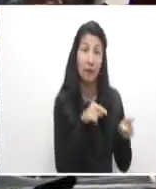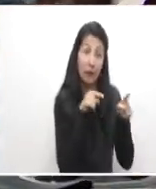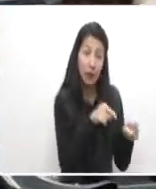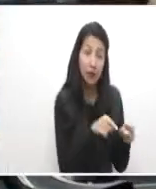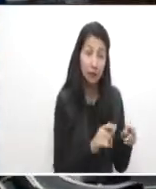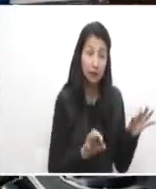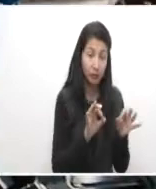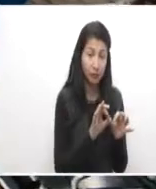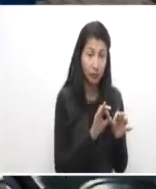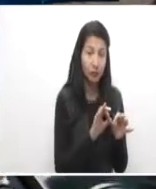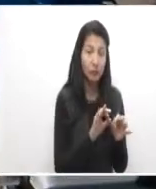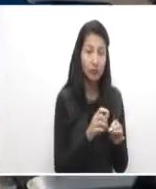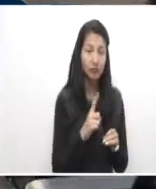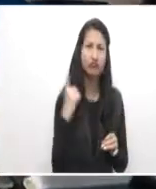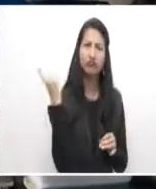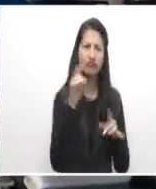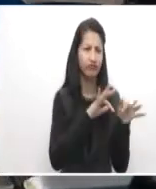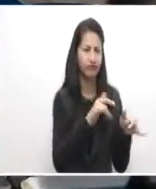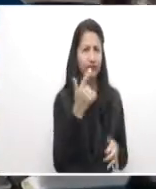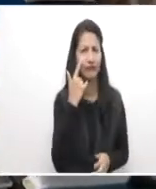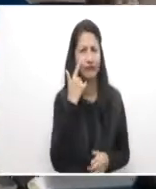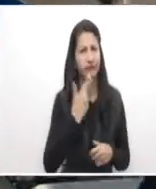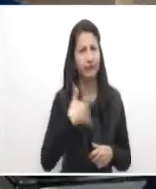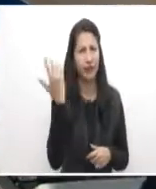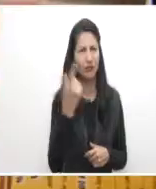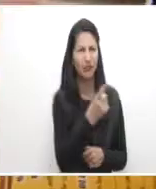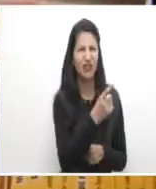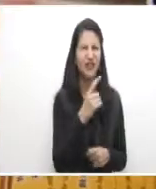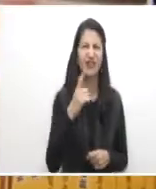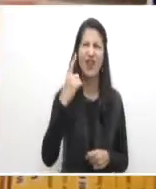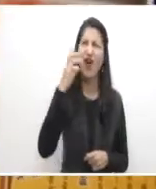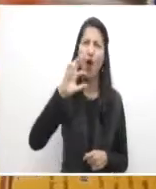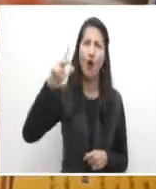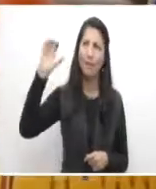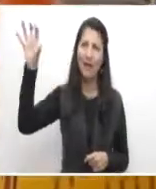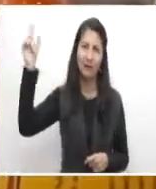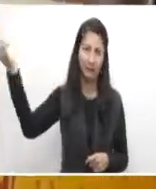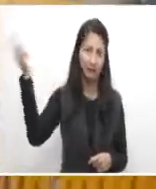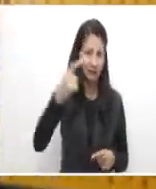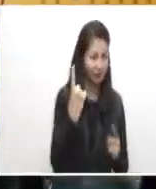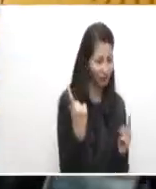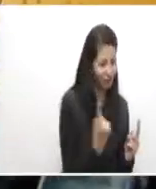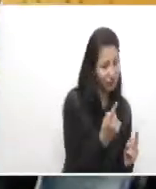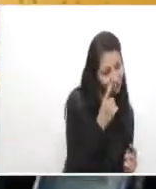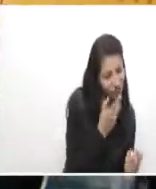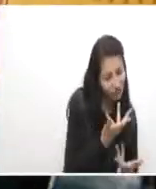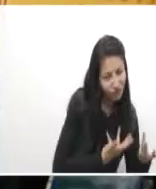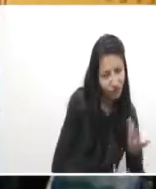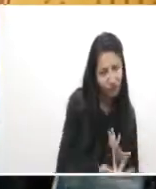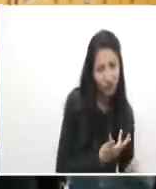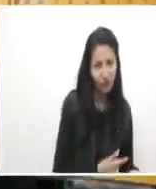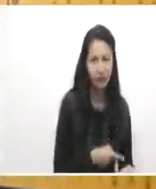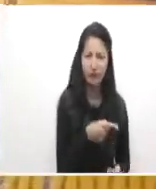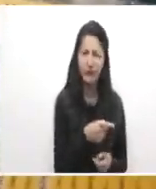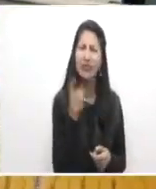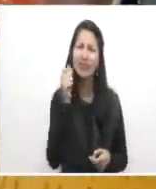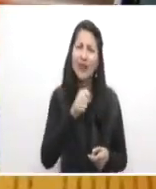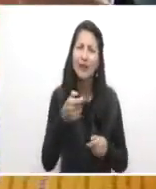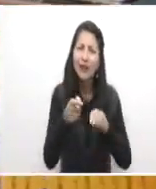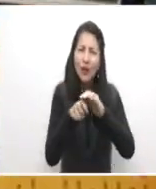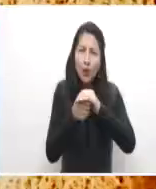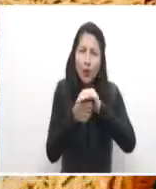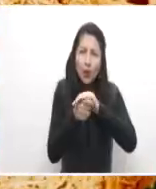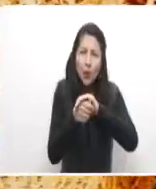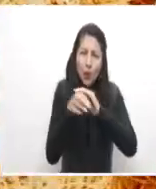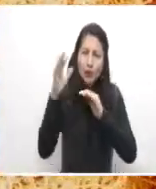punto de referencia para nacionales y extranjeros, ya que entre las opciones de preparación cuenta con el mohojoy, una larva de cucarrón que crece